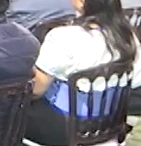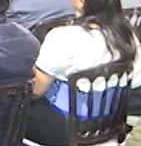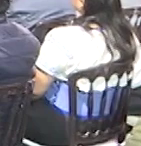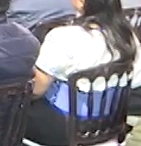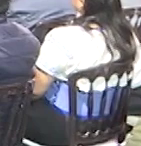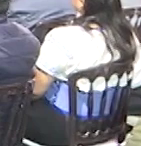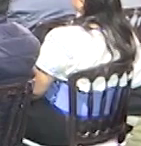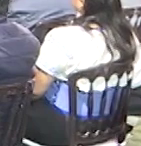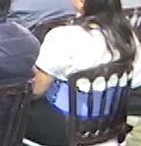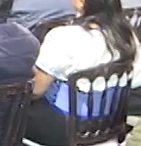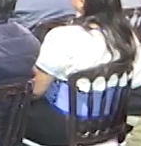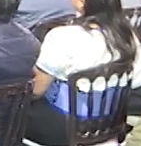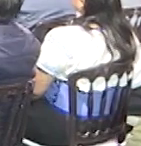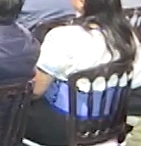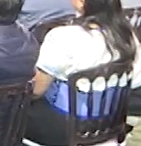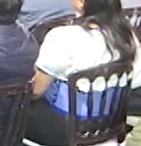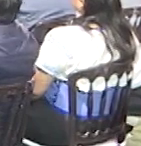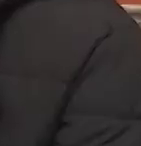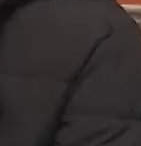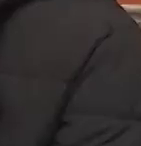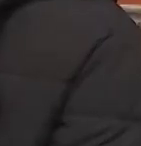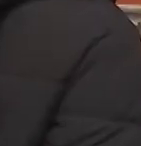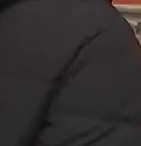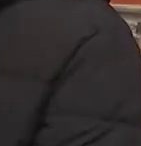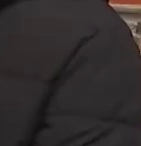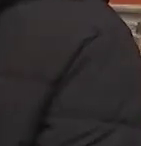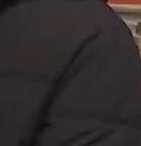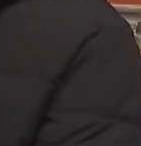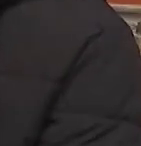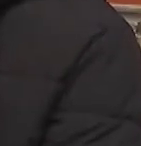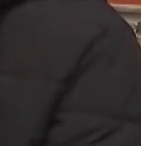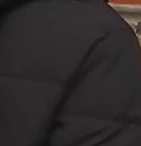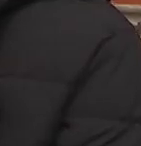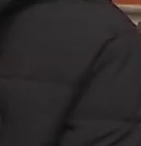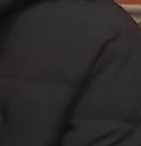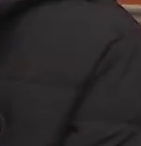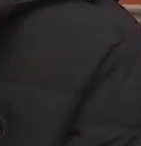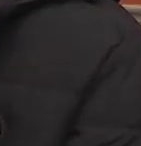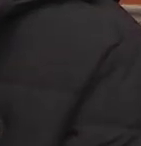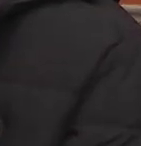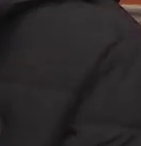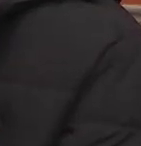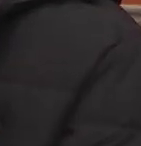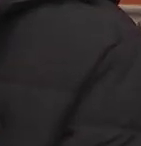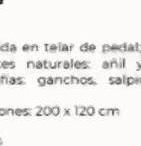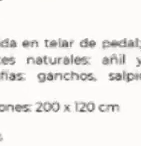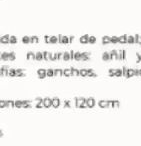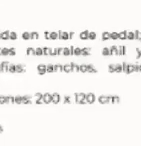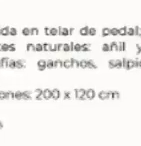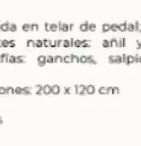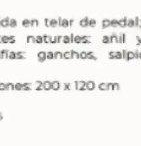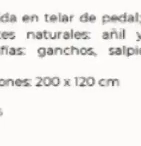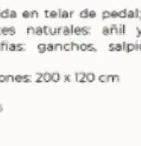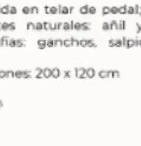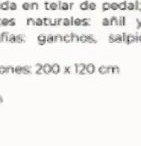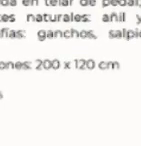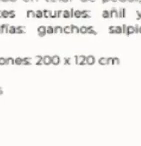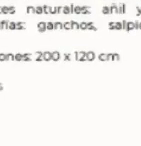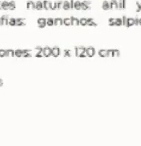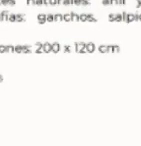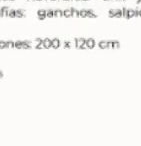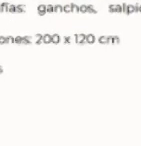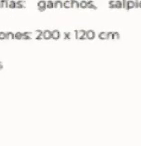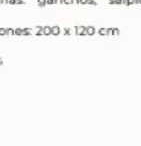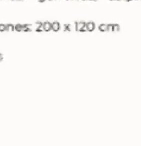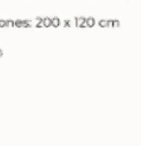el Patrio Central del Palacio de Gobierno. Entre los ganadores se encuentra Israel Antonio Pérez, originario del municipio de Conta de Juan Cuamazzi,